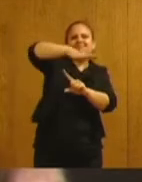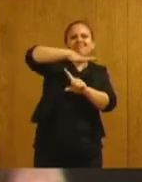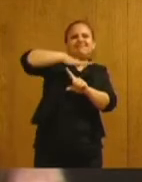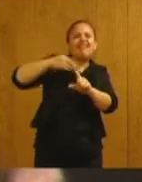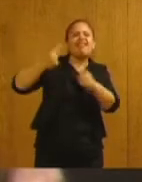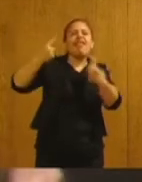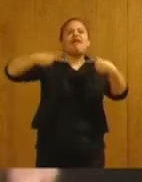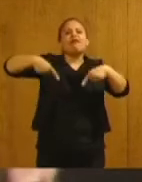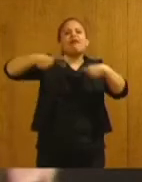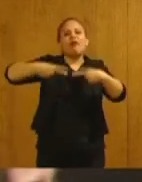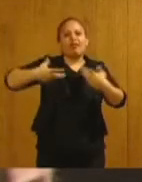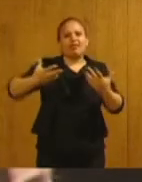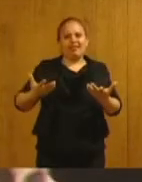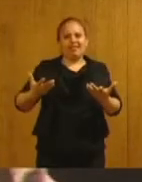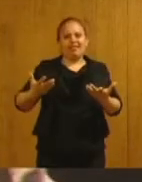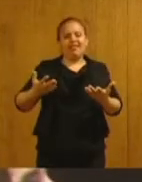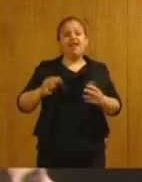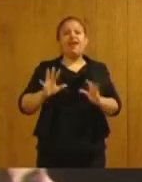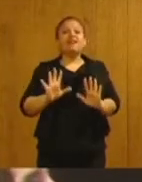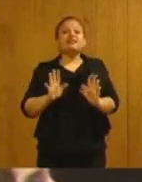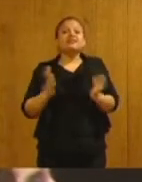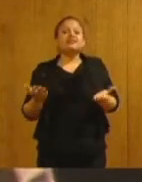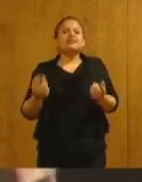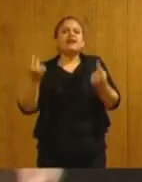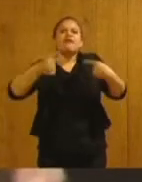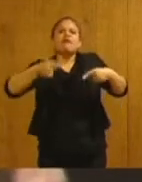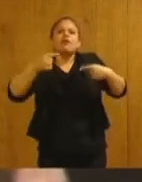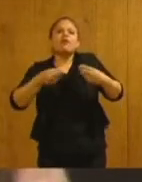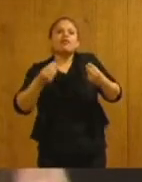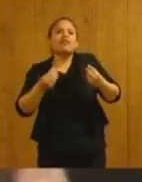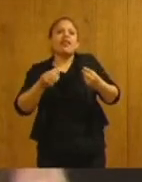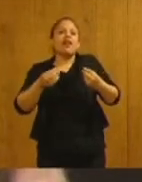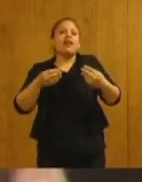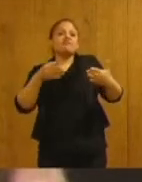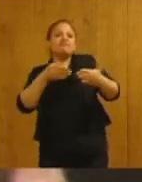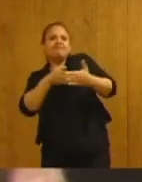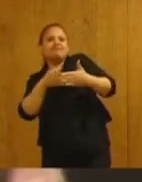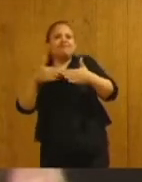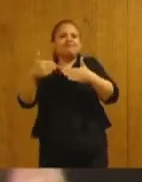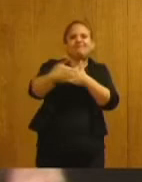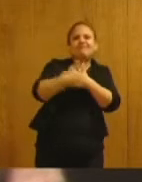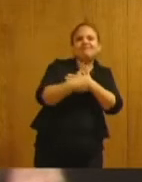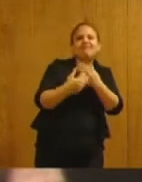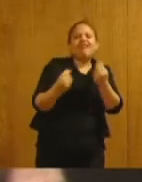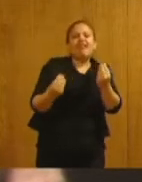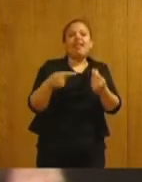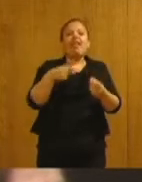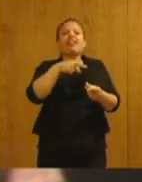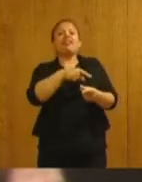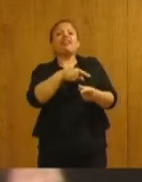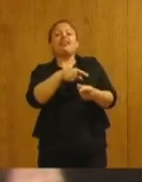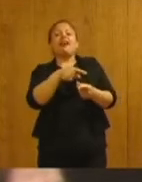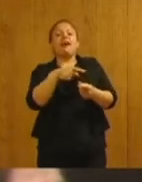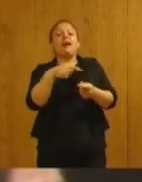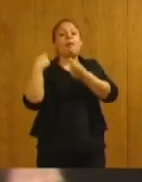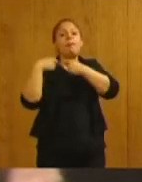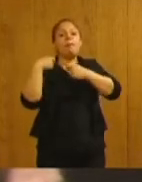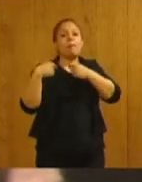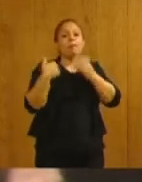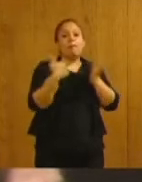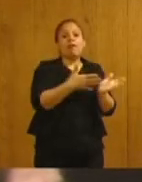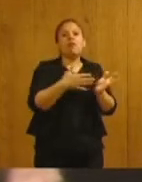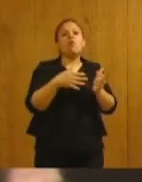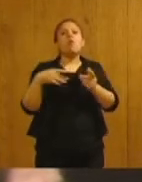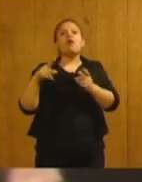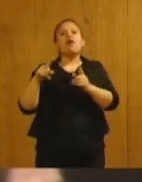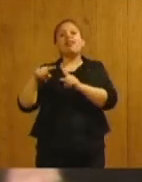fronteras, y estas fronteras las vemos de ambos lados, de un lado lindamos con el Paraguay, y con el otro lado lindamos